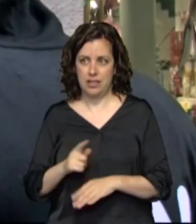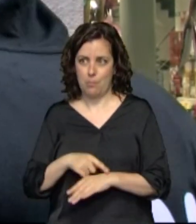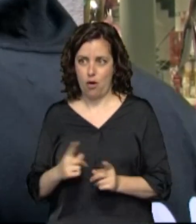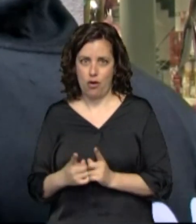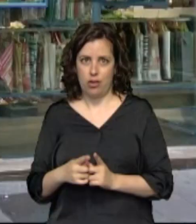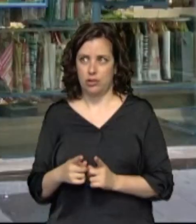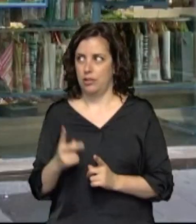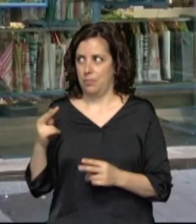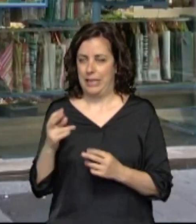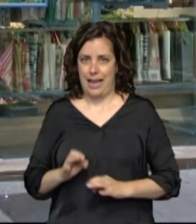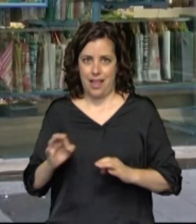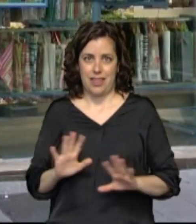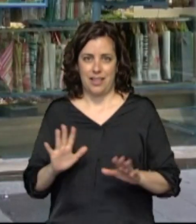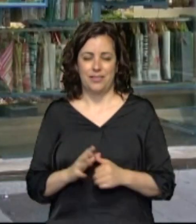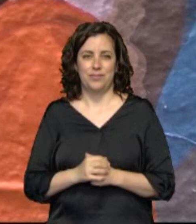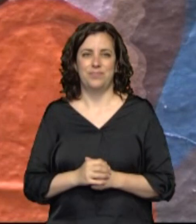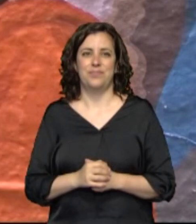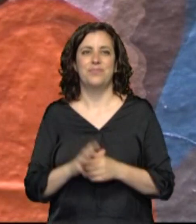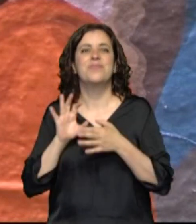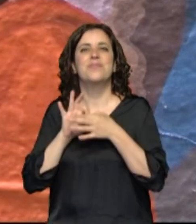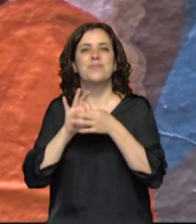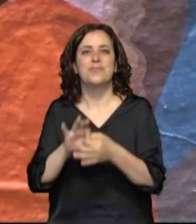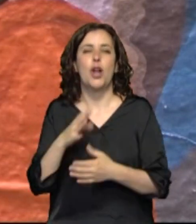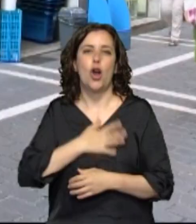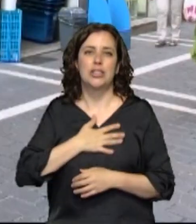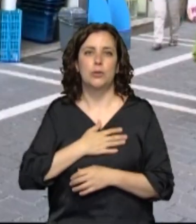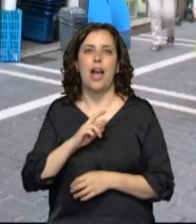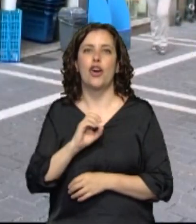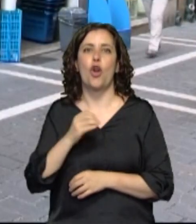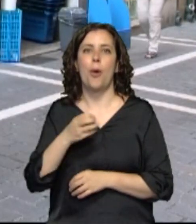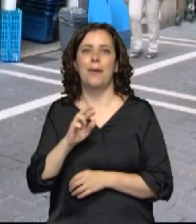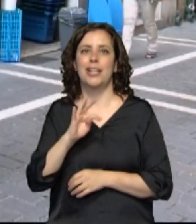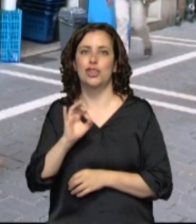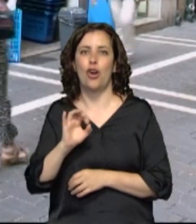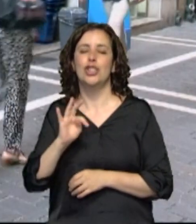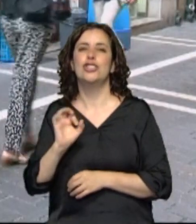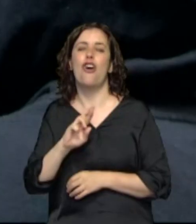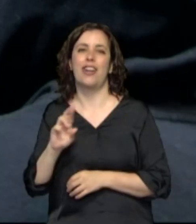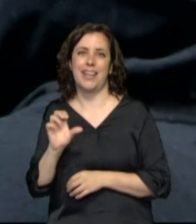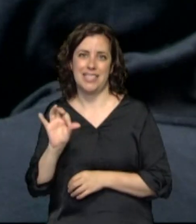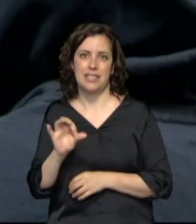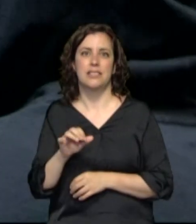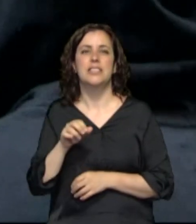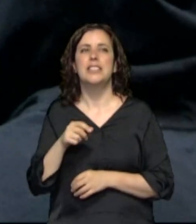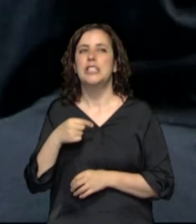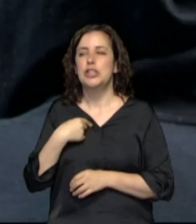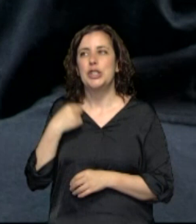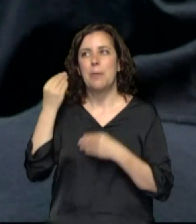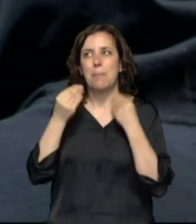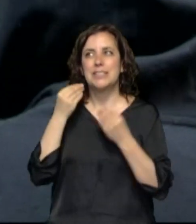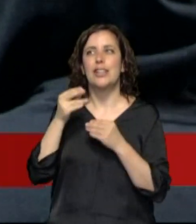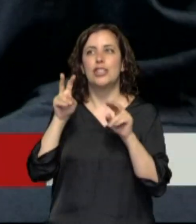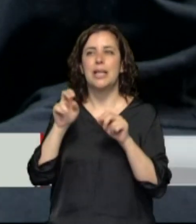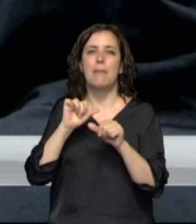que no pasara a nadie. No falta esta referencia, Osasuna con Roberto Torres ya tiene en mente su próximo trabajo. La semana que va a que empiece la liga a poner algo sobre